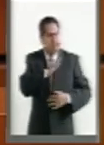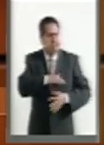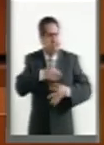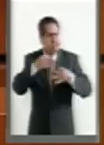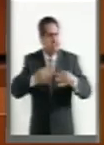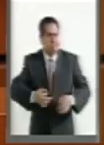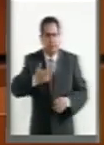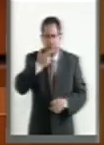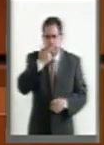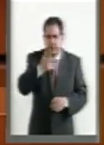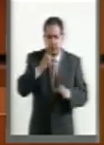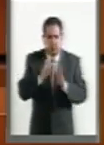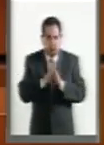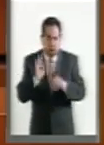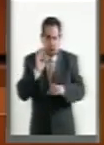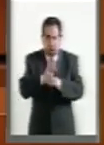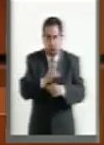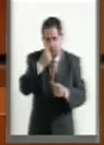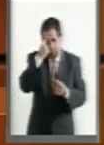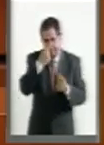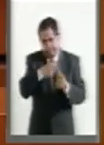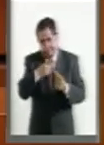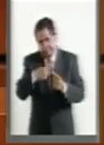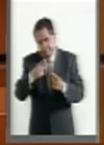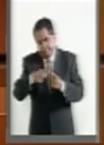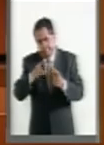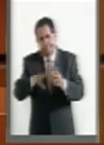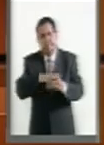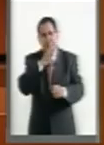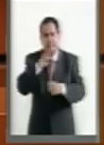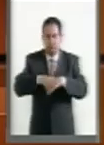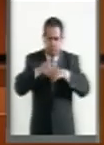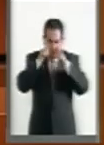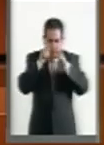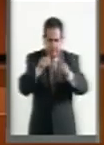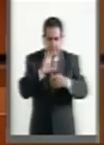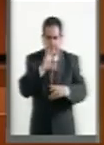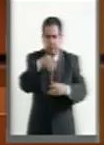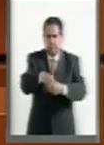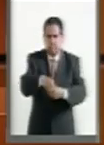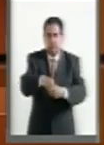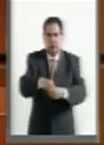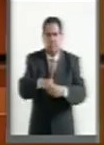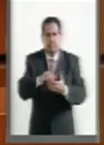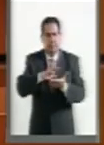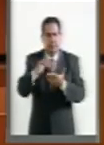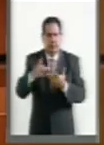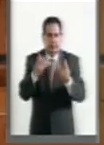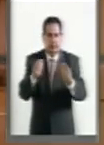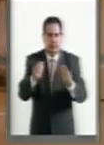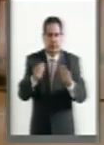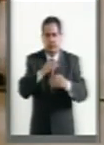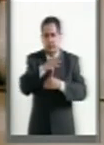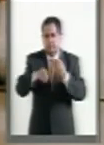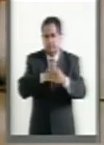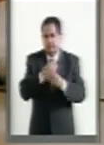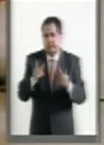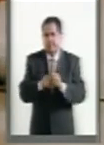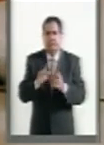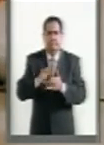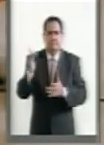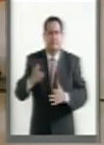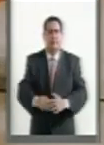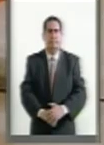las herramientas necesarias para su plena y total inclusión. Muchas gracias. Es todo, señor presidente.